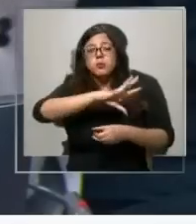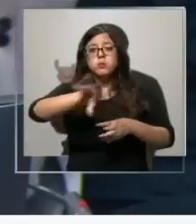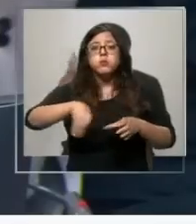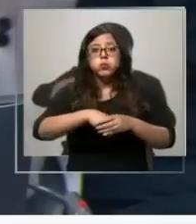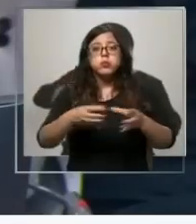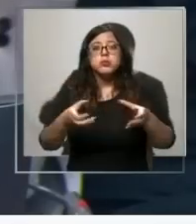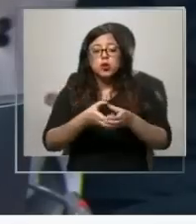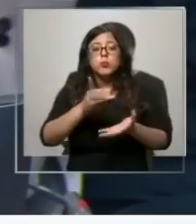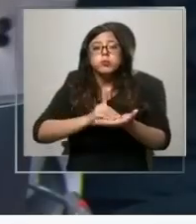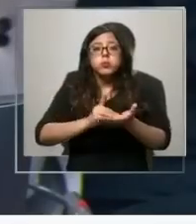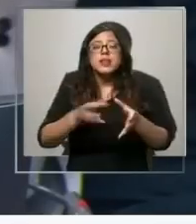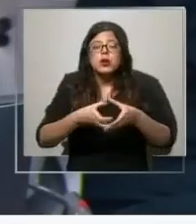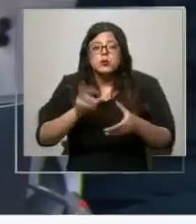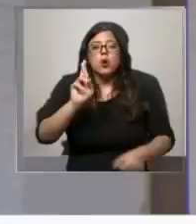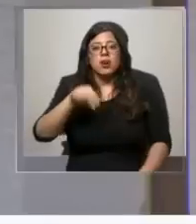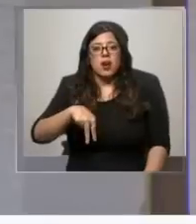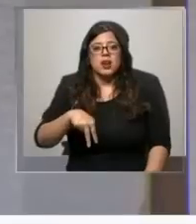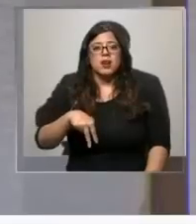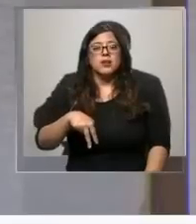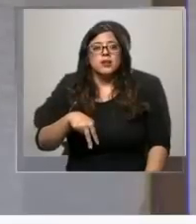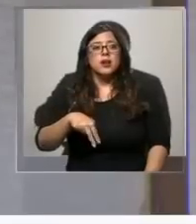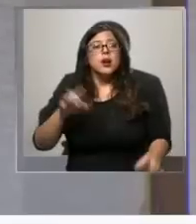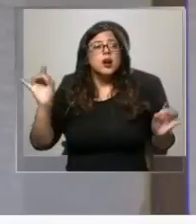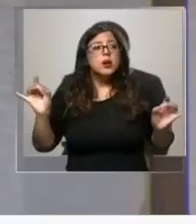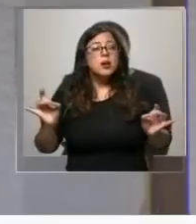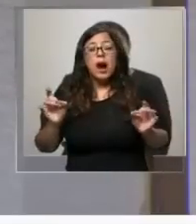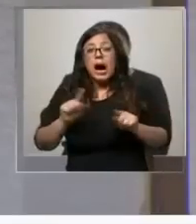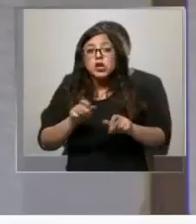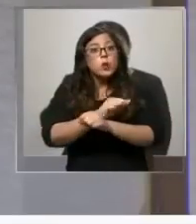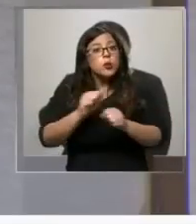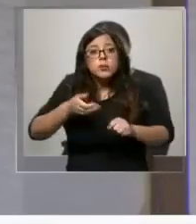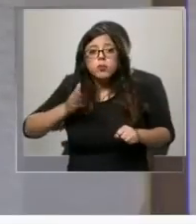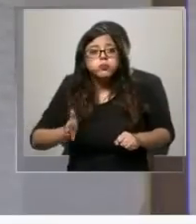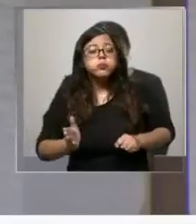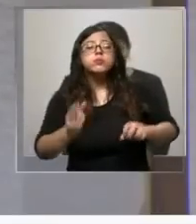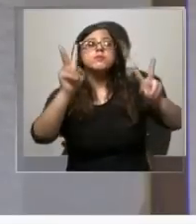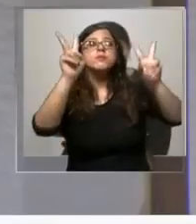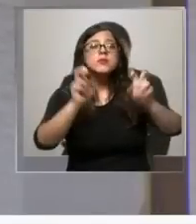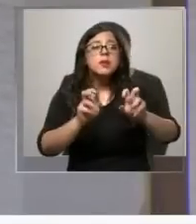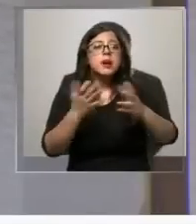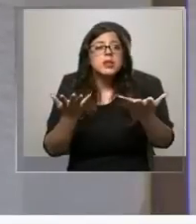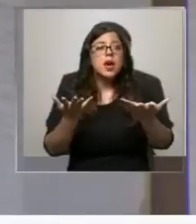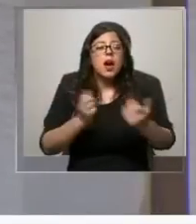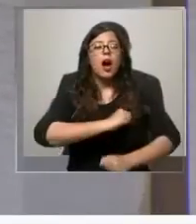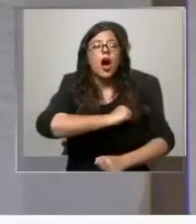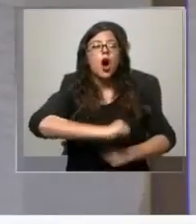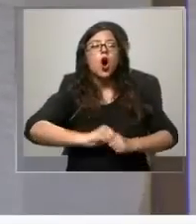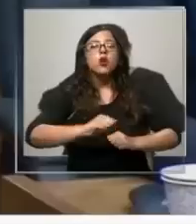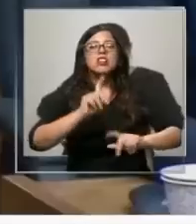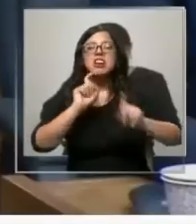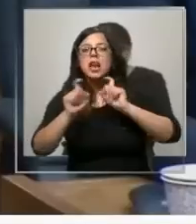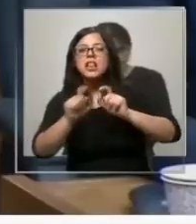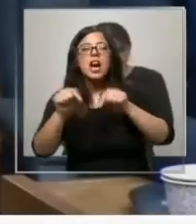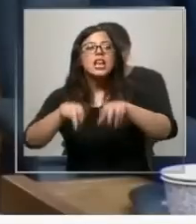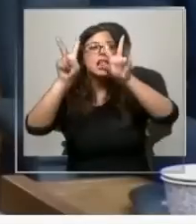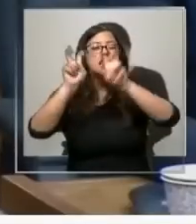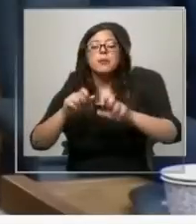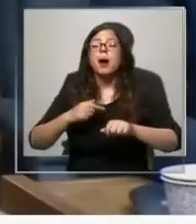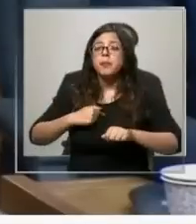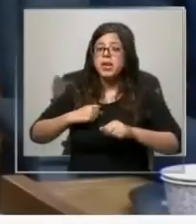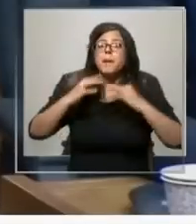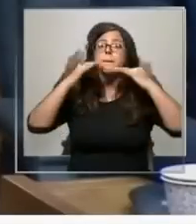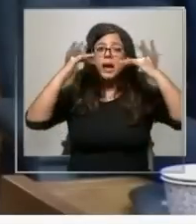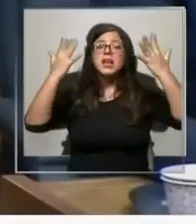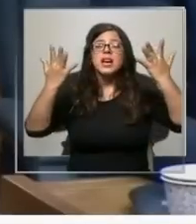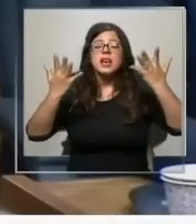diputadas y diputados de Renovación Nacional. Podemos seguir permitiendo la relativización y el negacionismo en esta materia. Y me alegra mucho ver